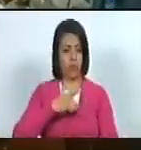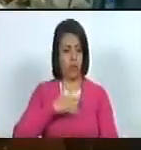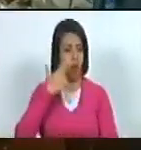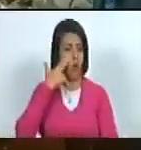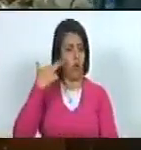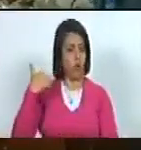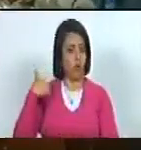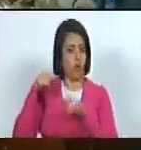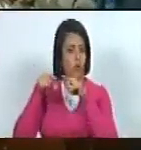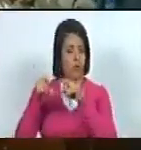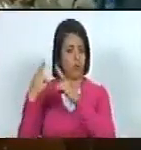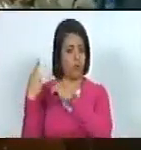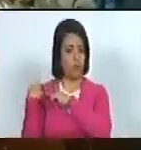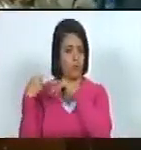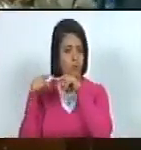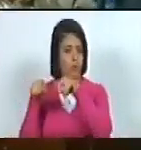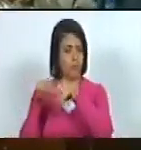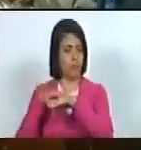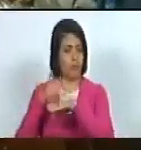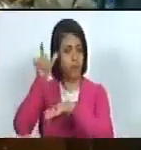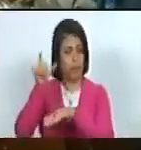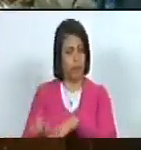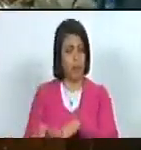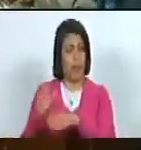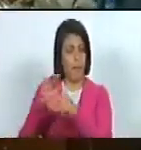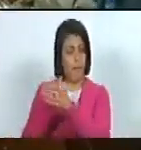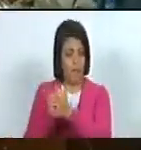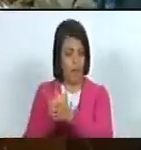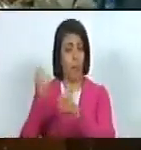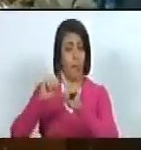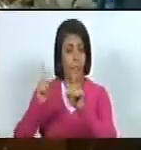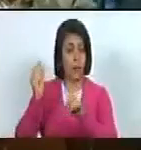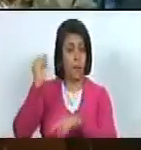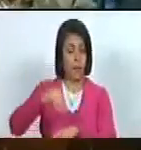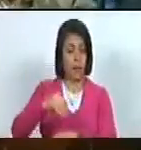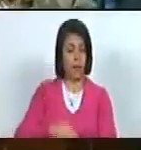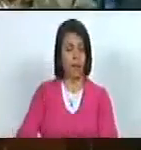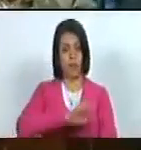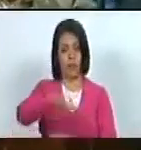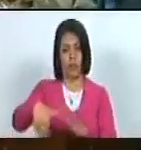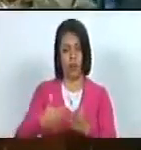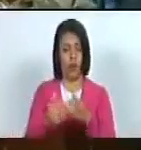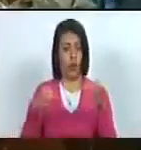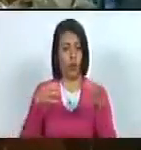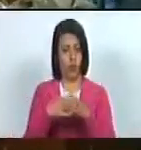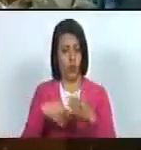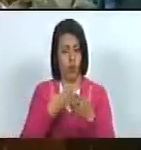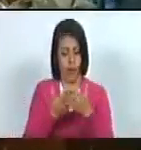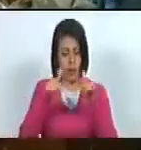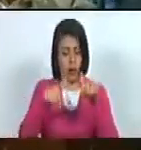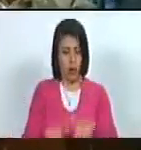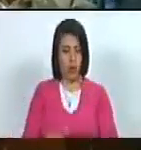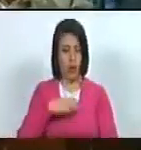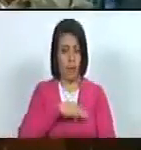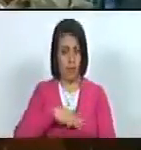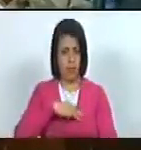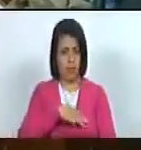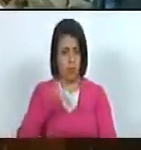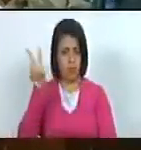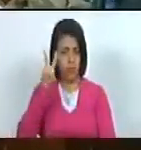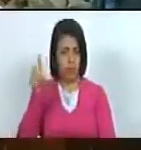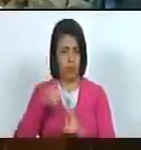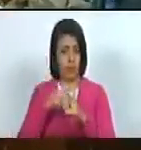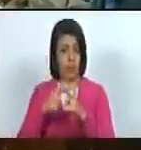orgullosos de esa representación de este compañero pero sobre todo de todo el equipo que ha estado allí en la misión venezolana